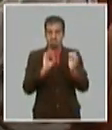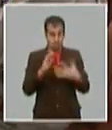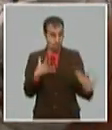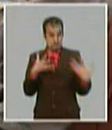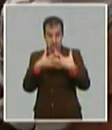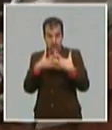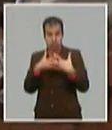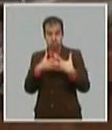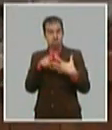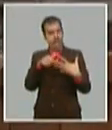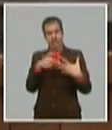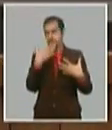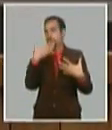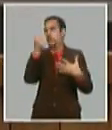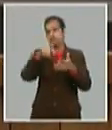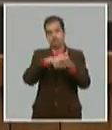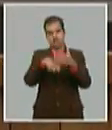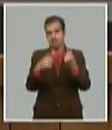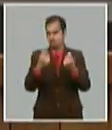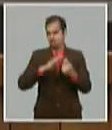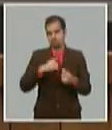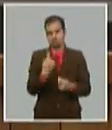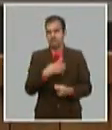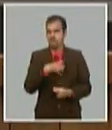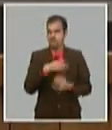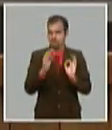es el mejor plan de la economía que tenemos